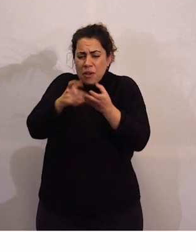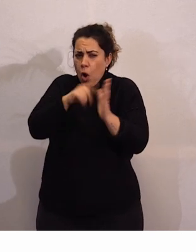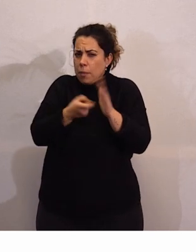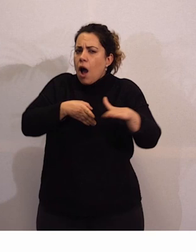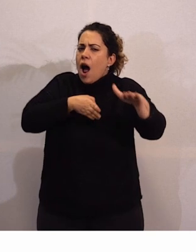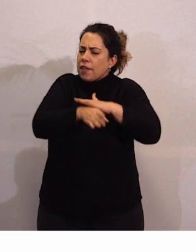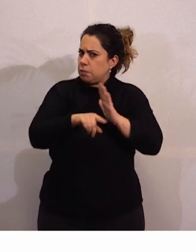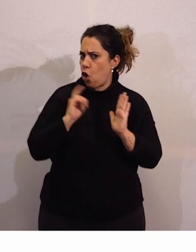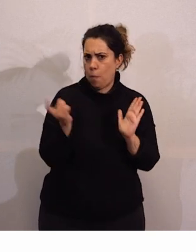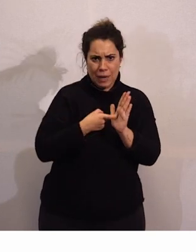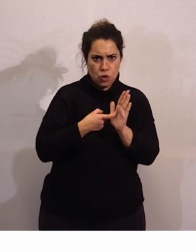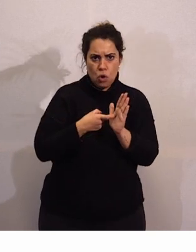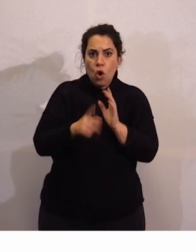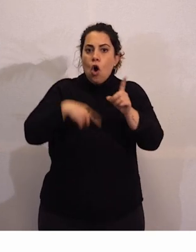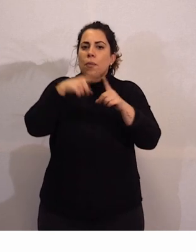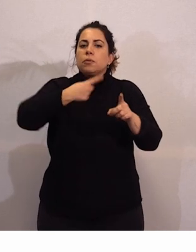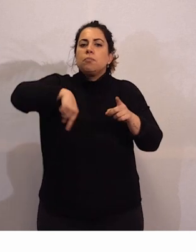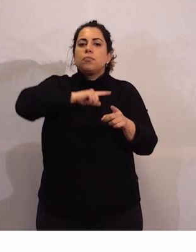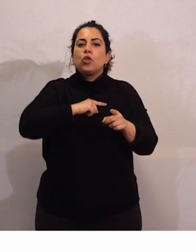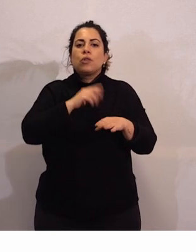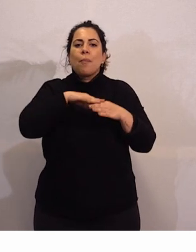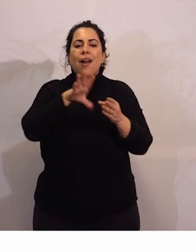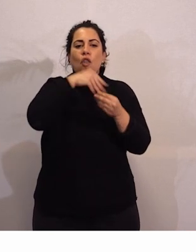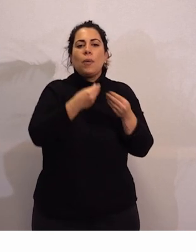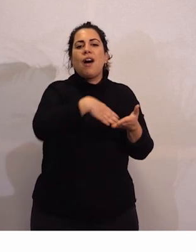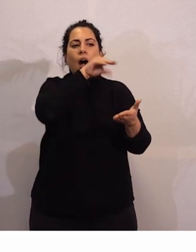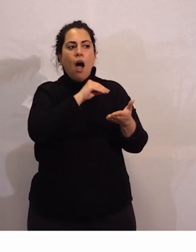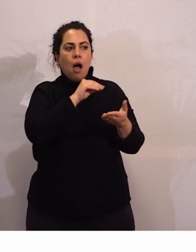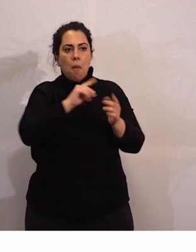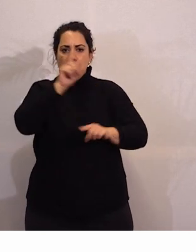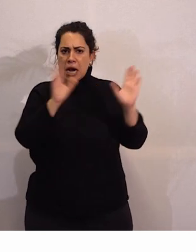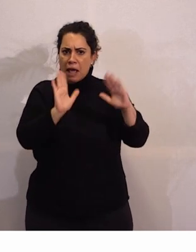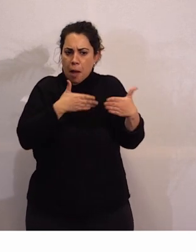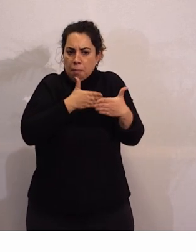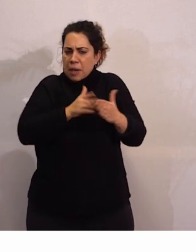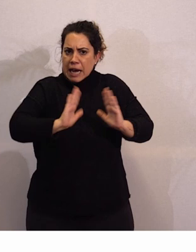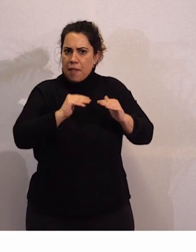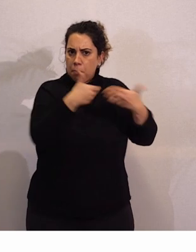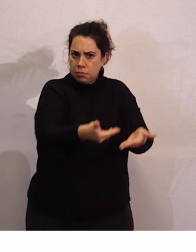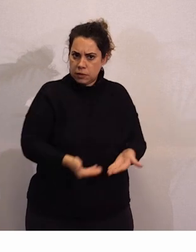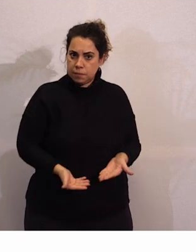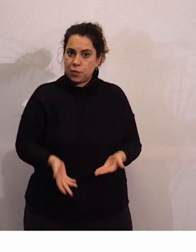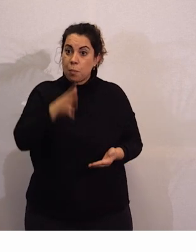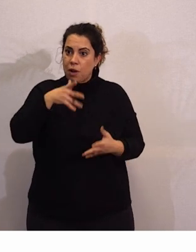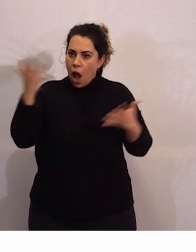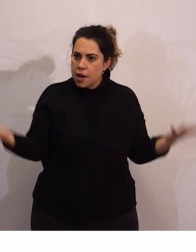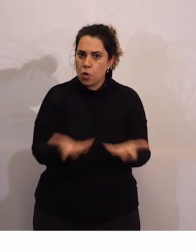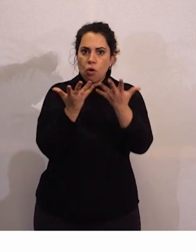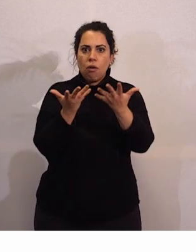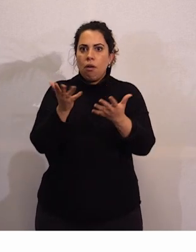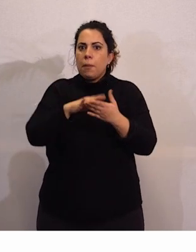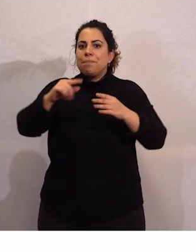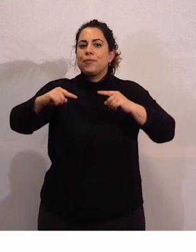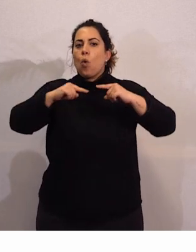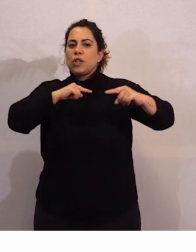para que así no tengamos problemas para entender los documentos. por eso os animamos a las